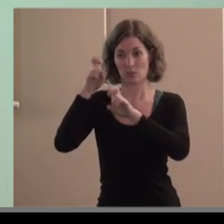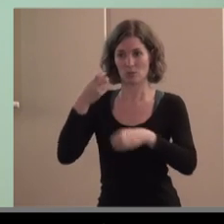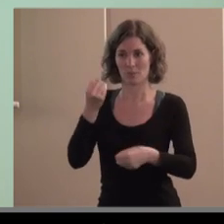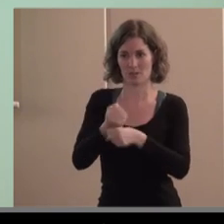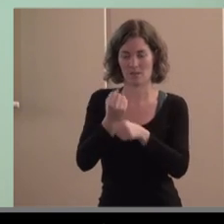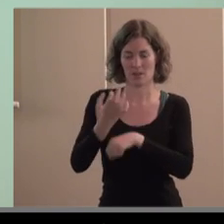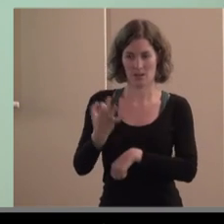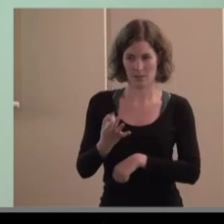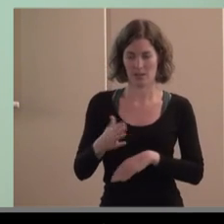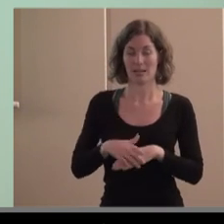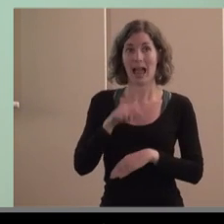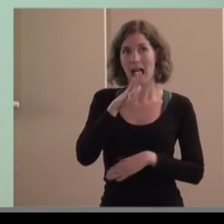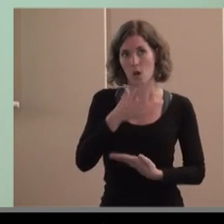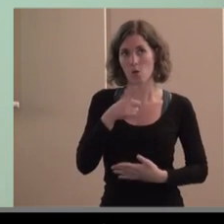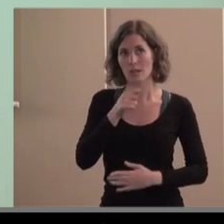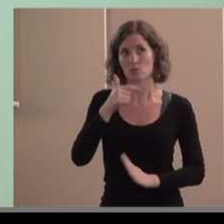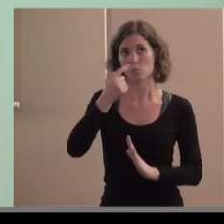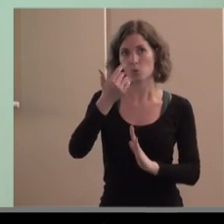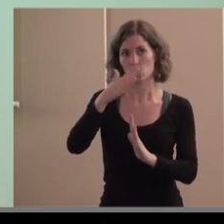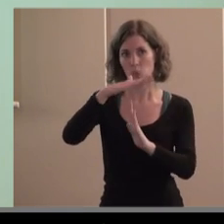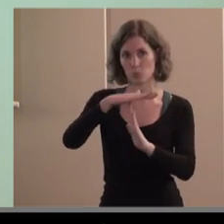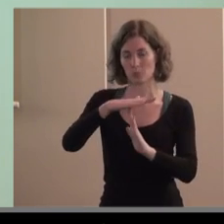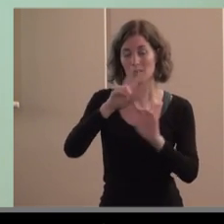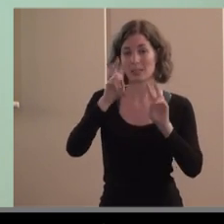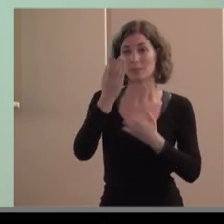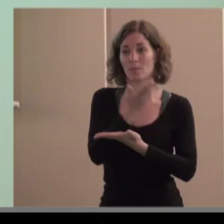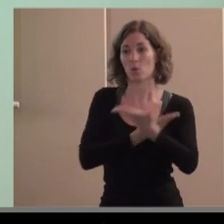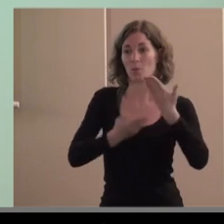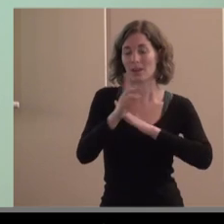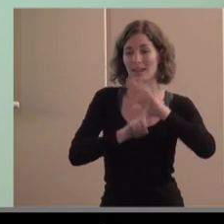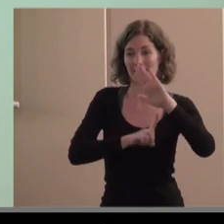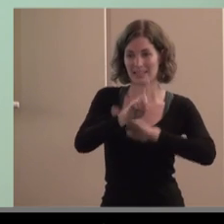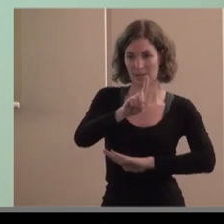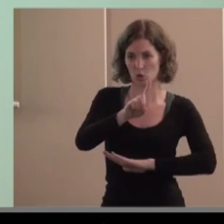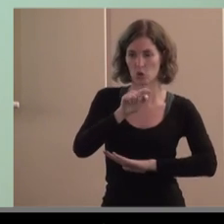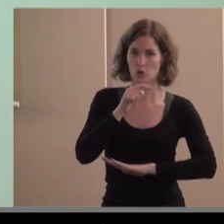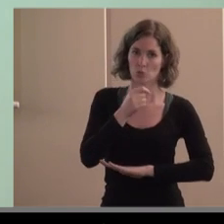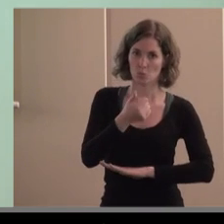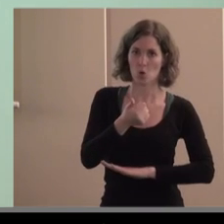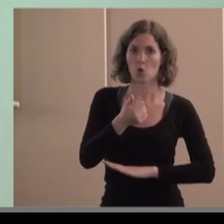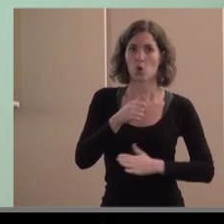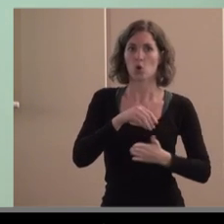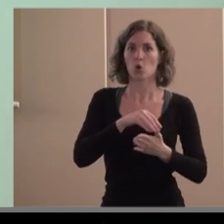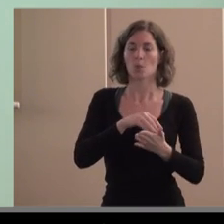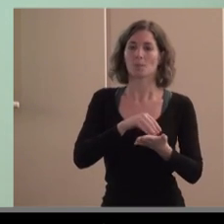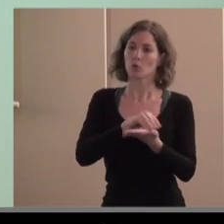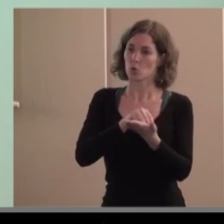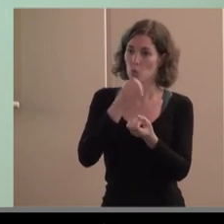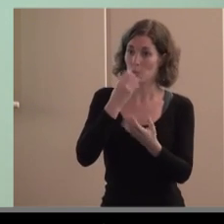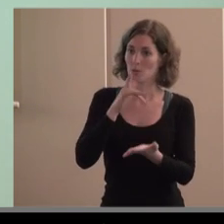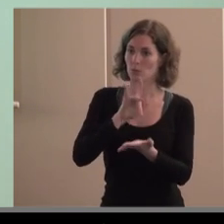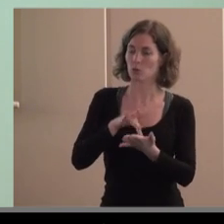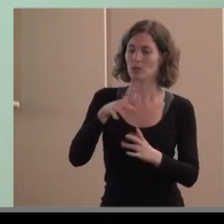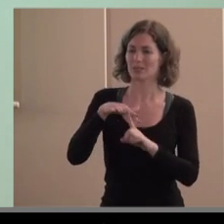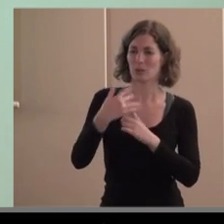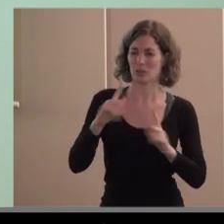tenido un pequeño paréntesis los temas de cooperación al desarrollo también resueltos en los temas de ayudas a catástrofes y demás donde hay muchas